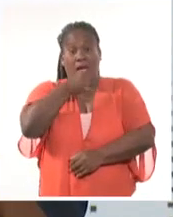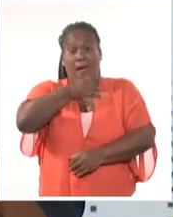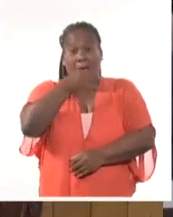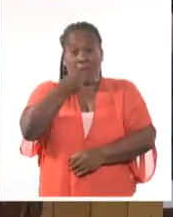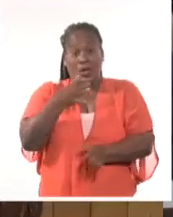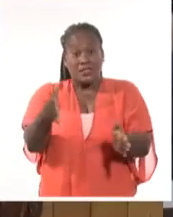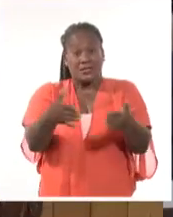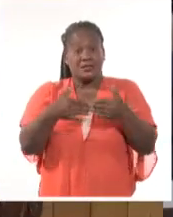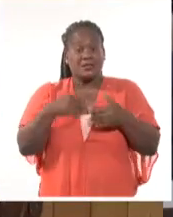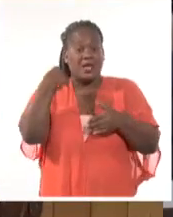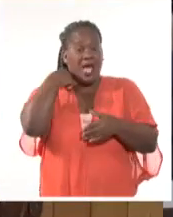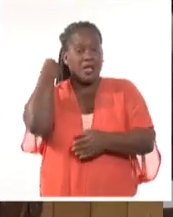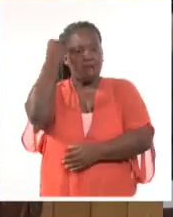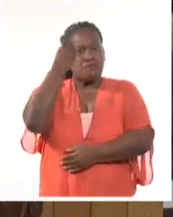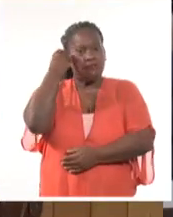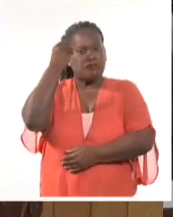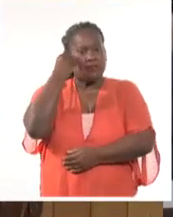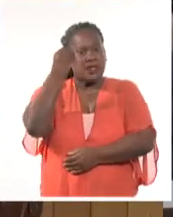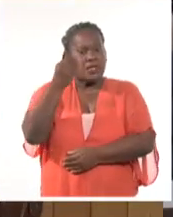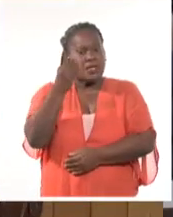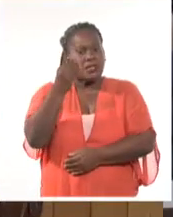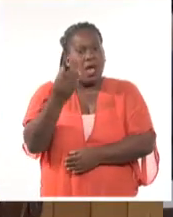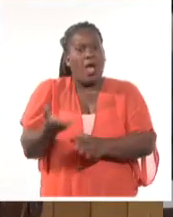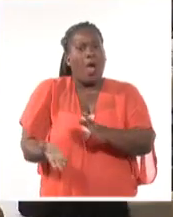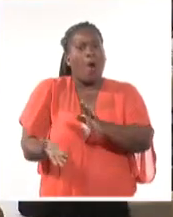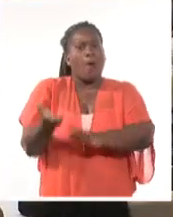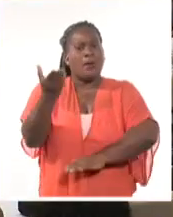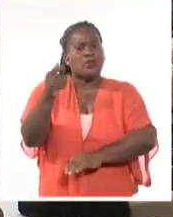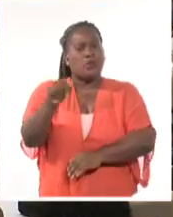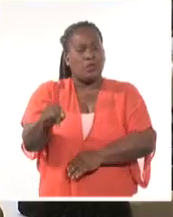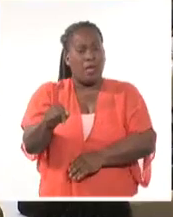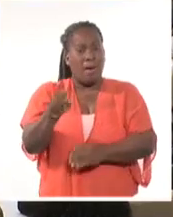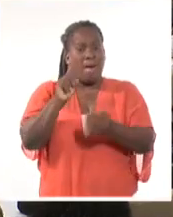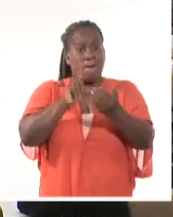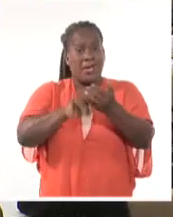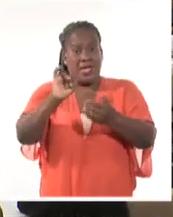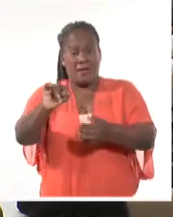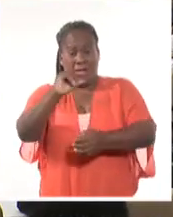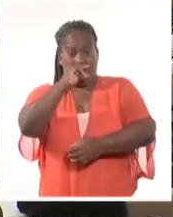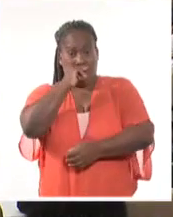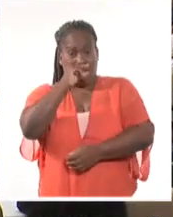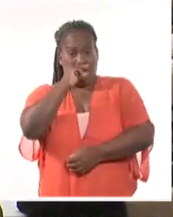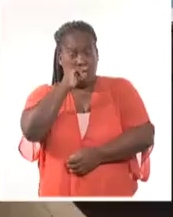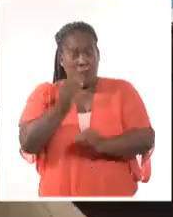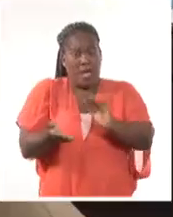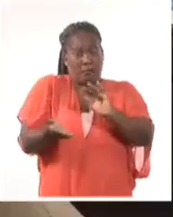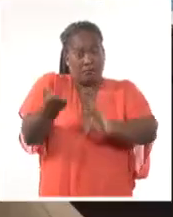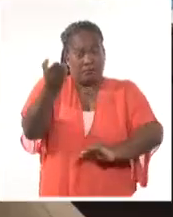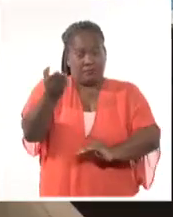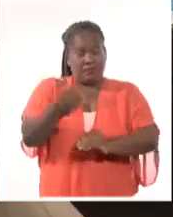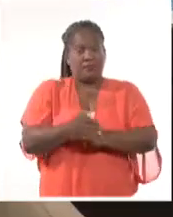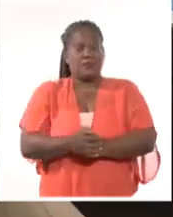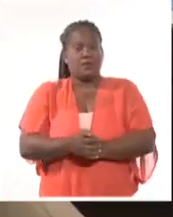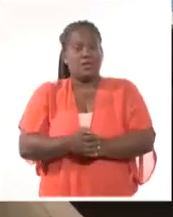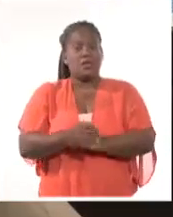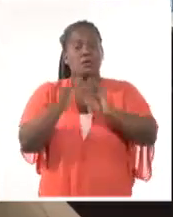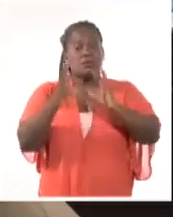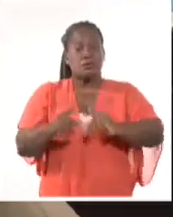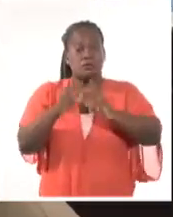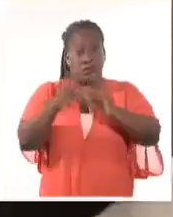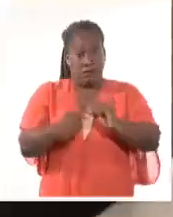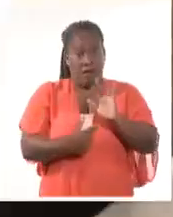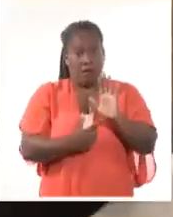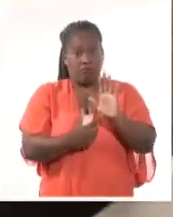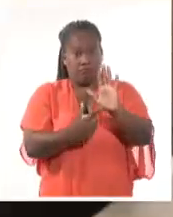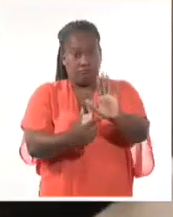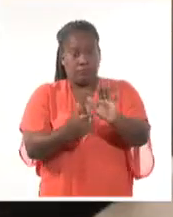se espera un crecimiento de un 2% del PIB. Subrayó también que esta cifra es expresión de una